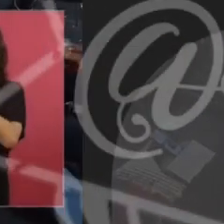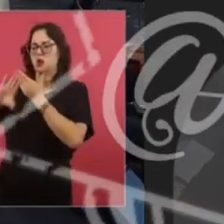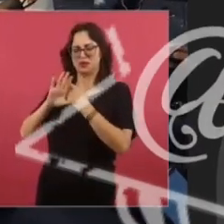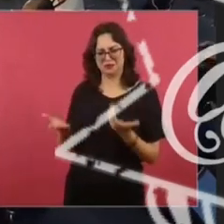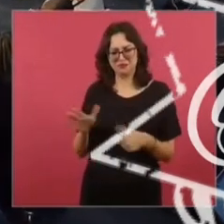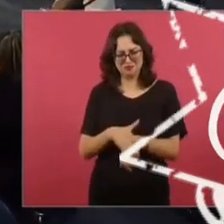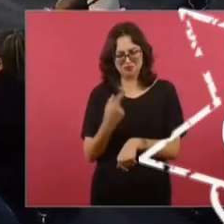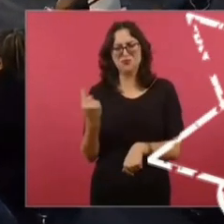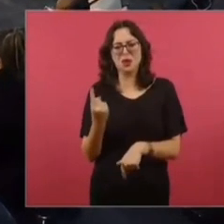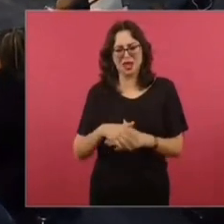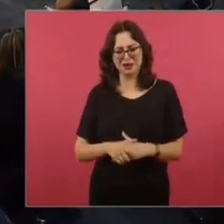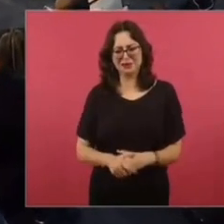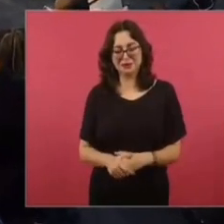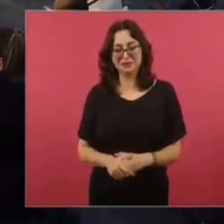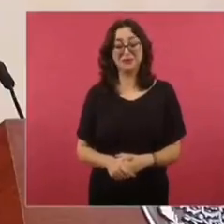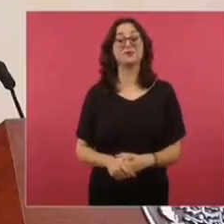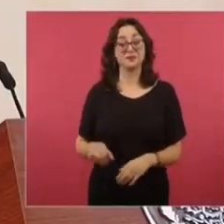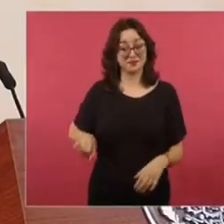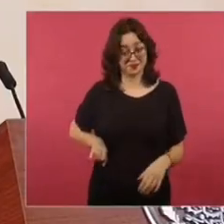La sección, no lo digo yo,